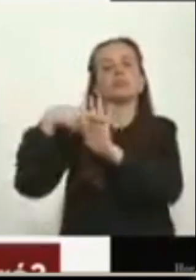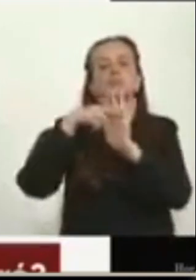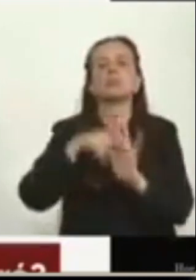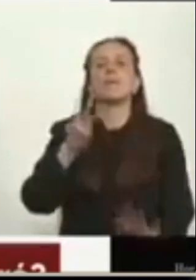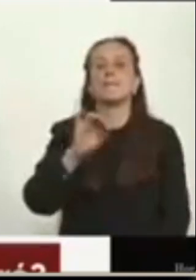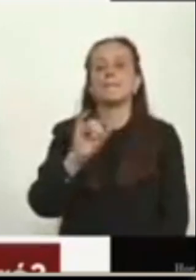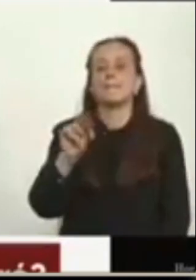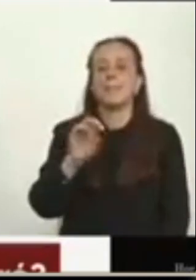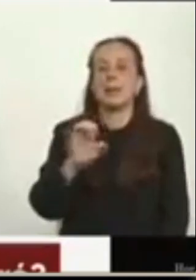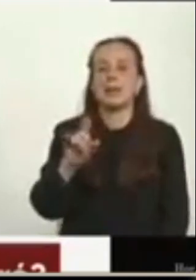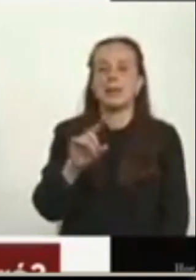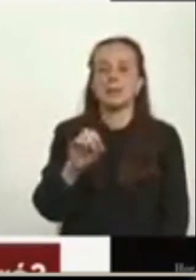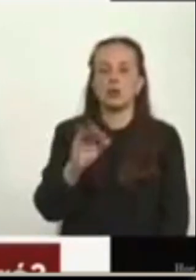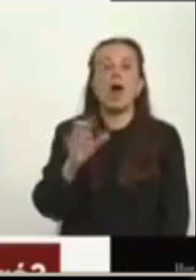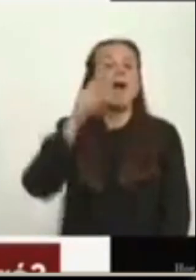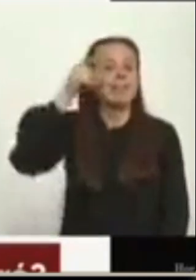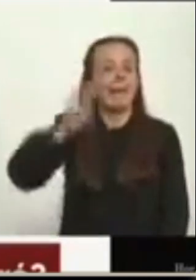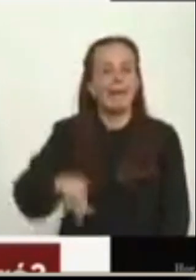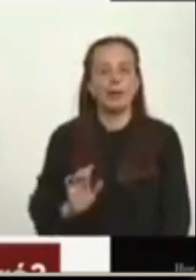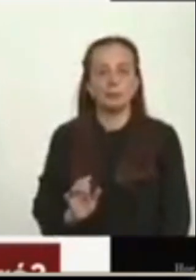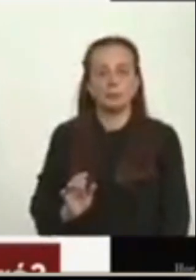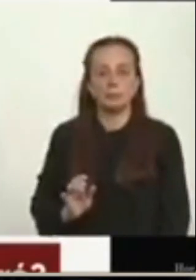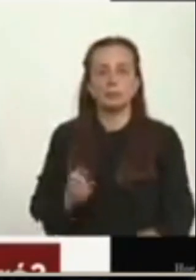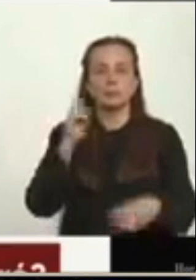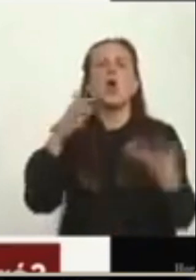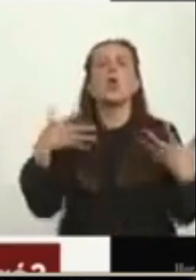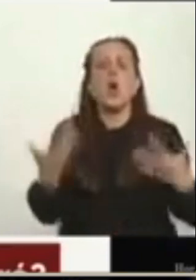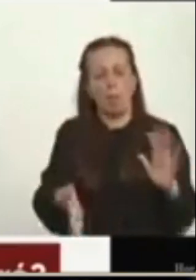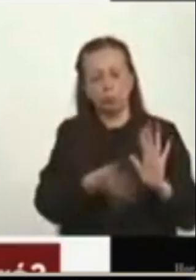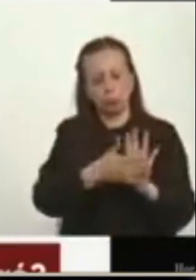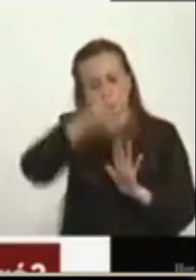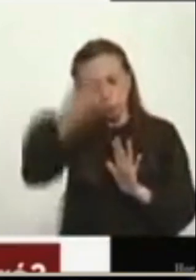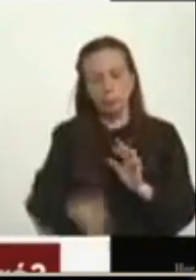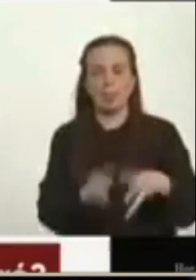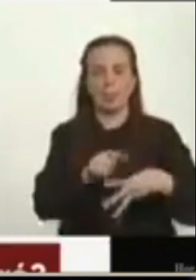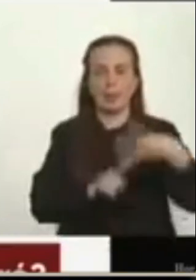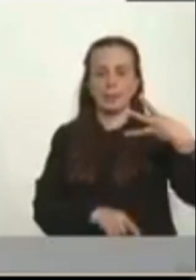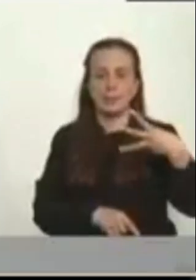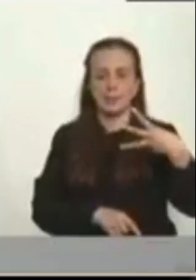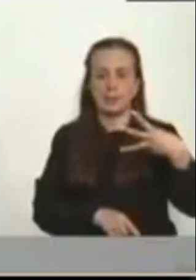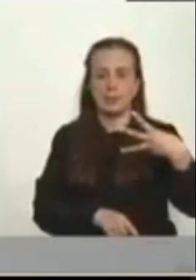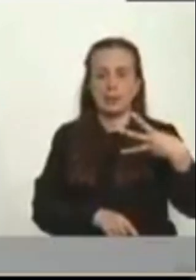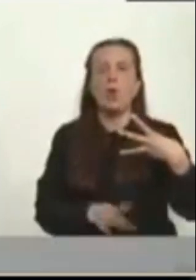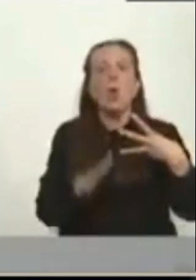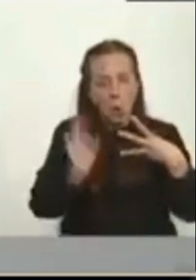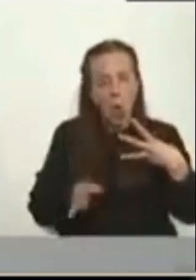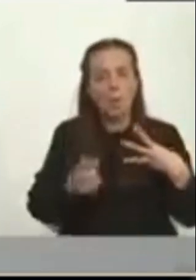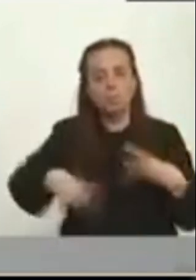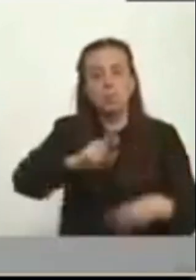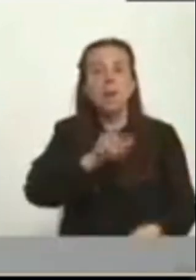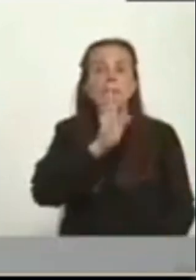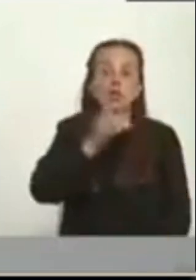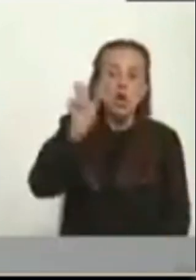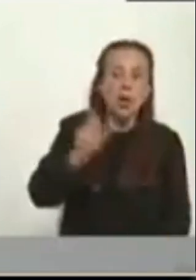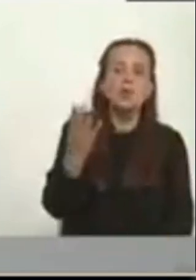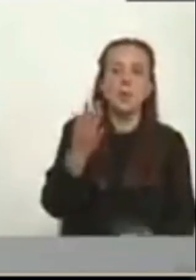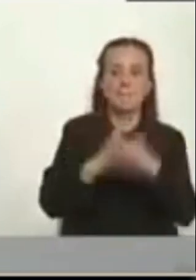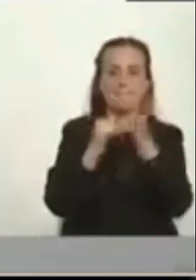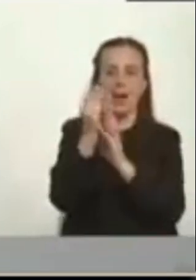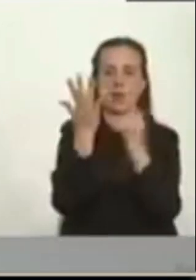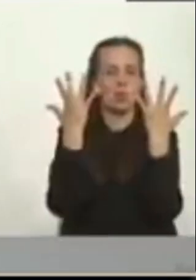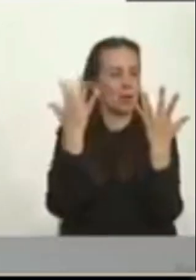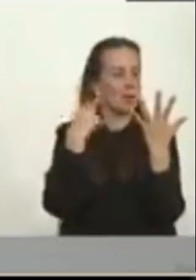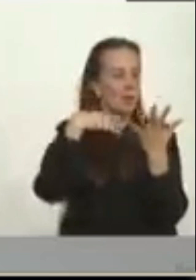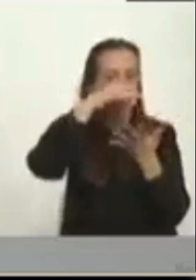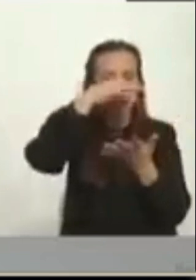compartir esta información. Hay tres maneras de verificar si hubo disparos de alguien, si hay pólvora en la mano.